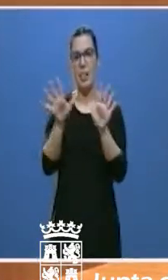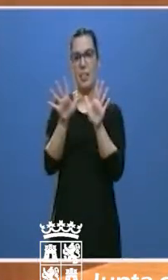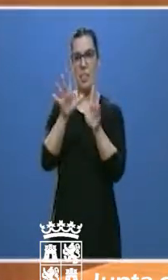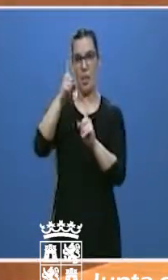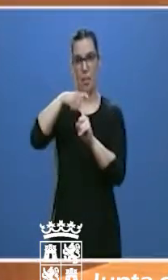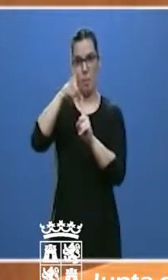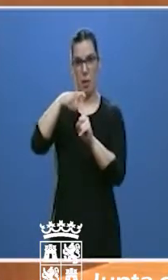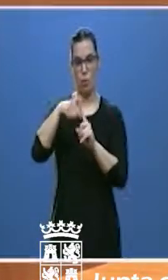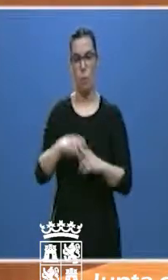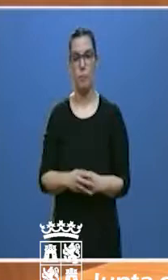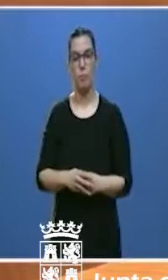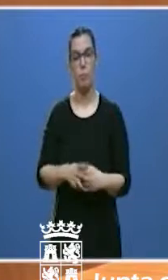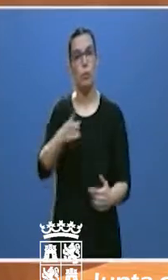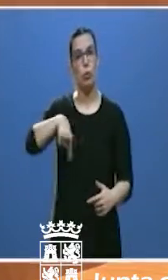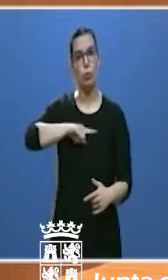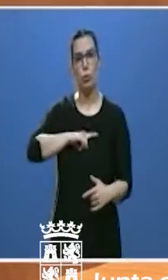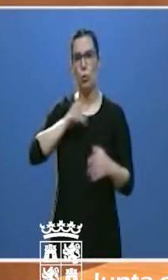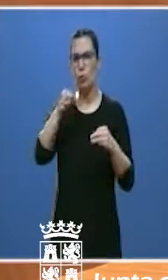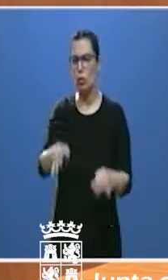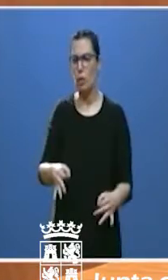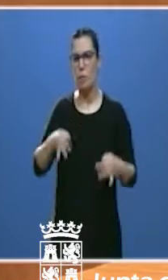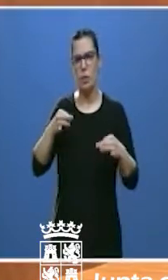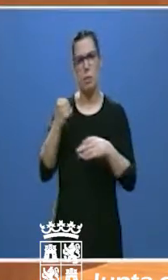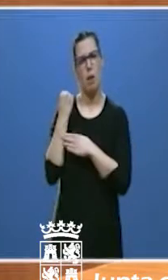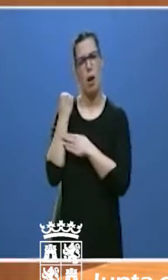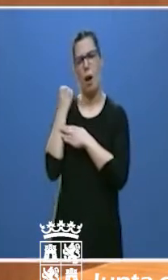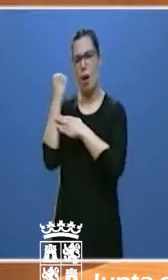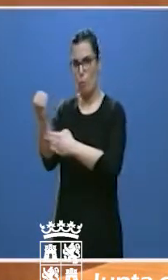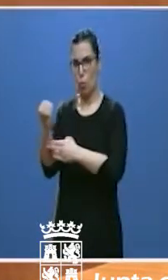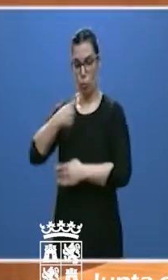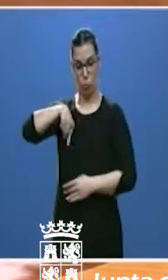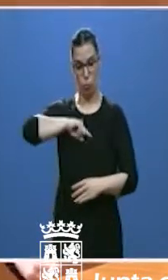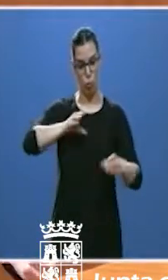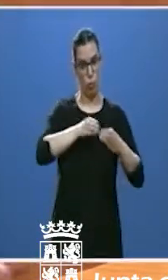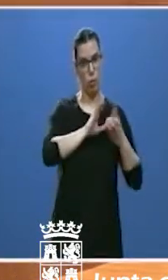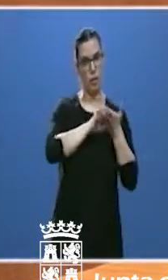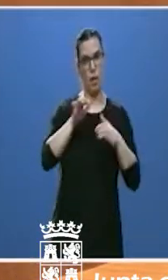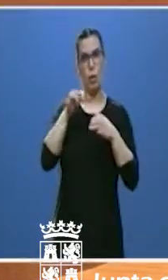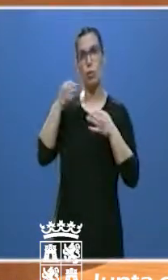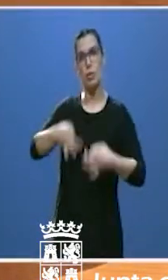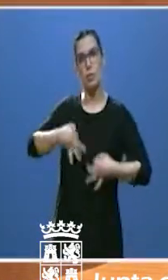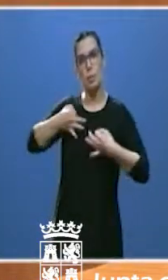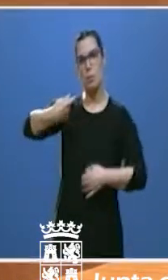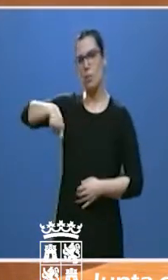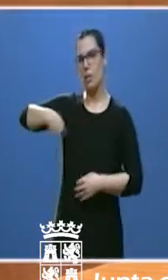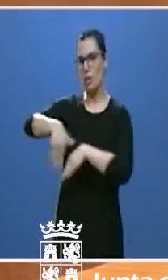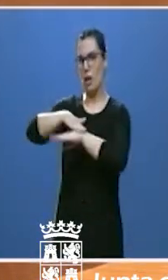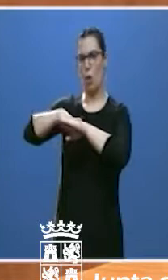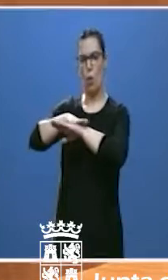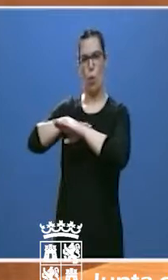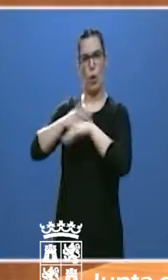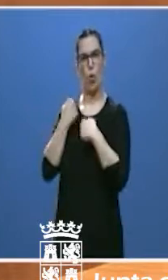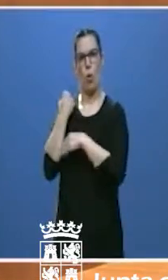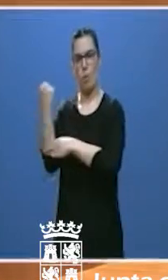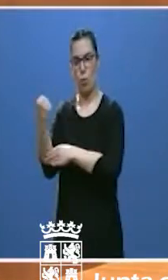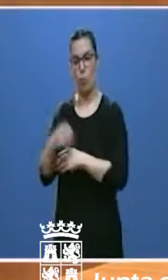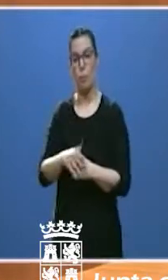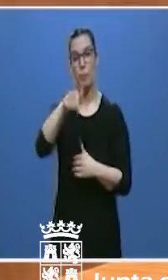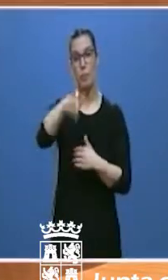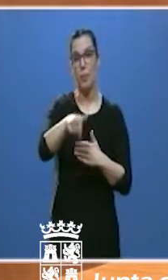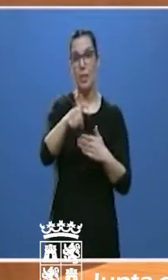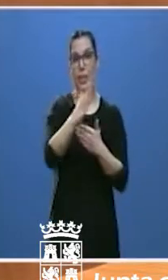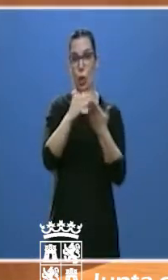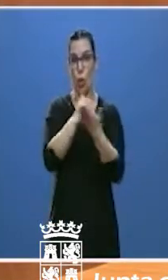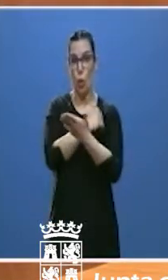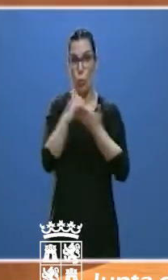Siempre le hemos brindado nuestro apoyo desde la Junta de Castilla y León. En nuestra comunidad autónoma, la